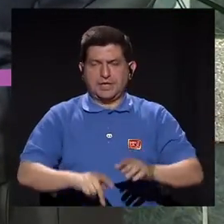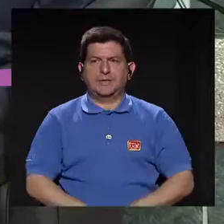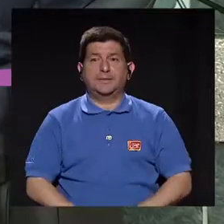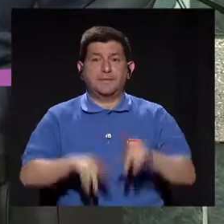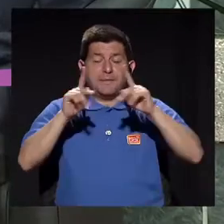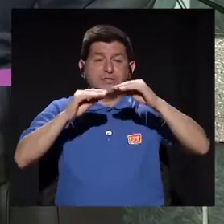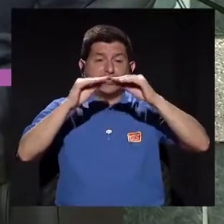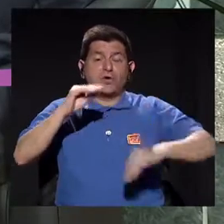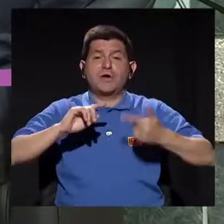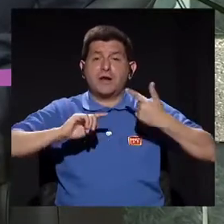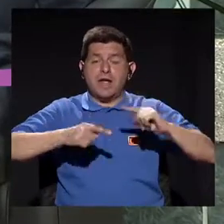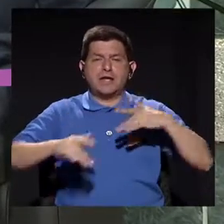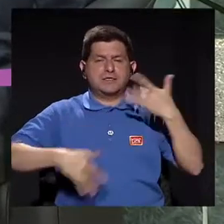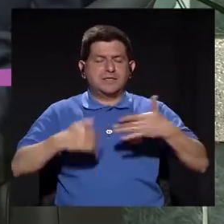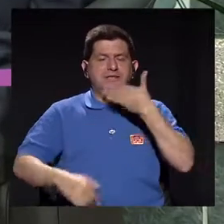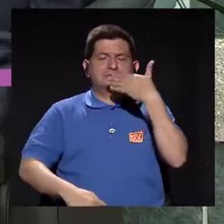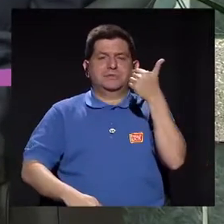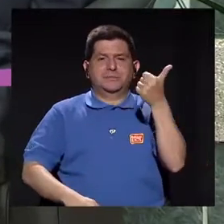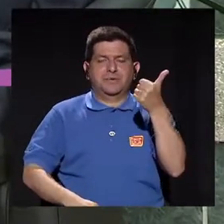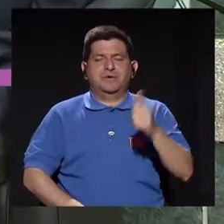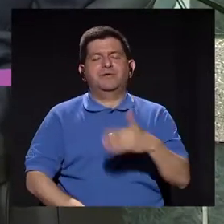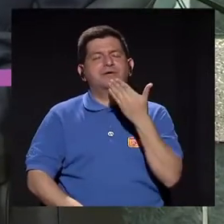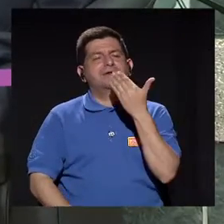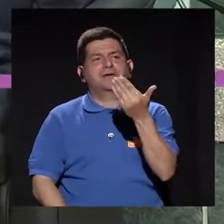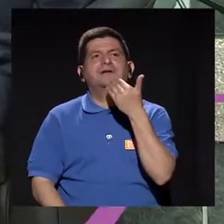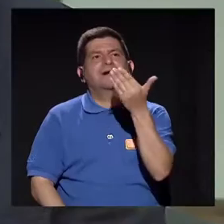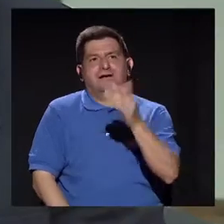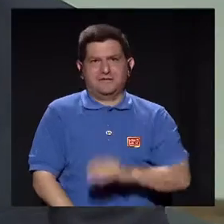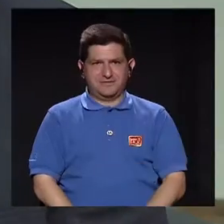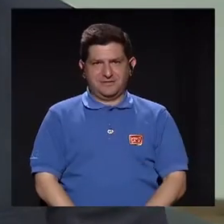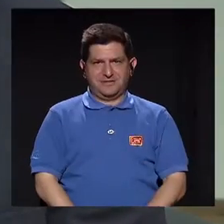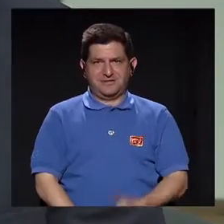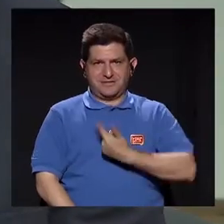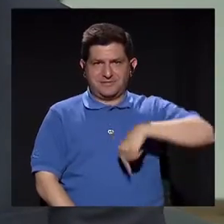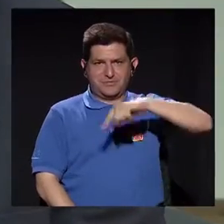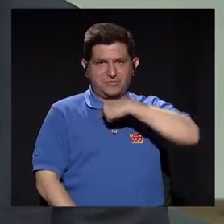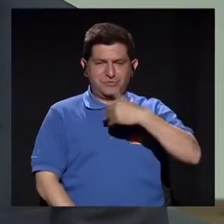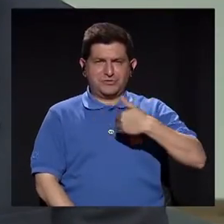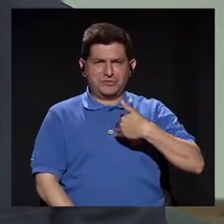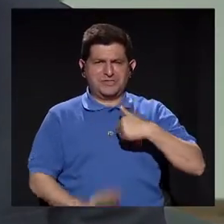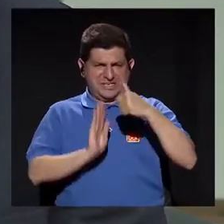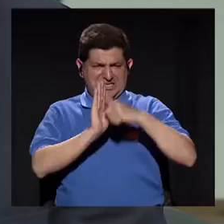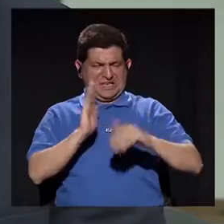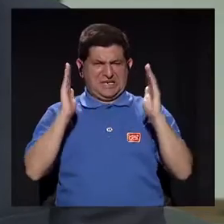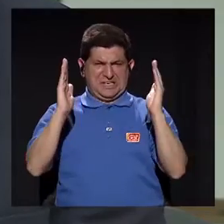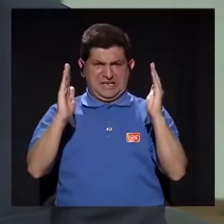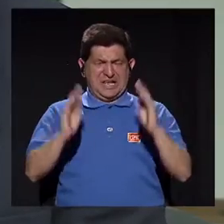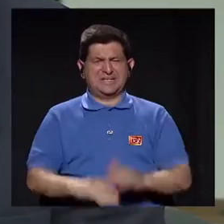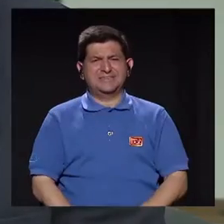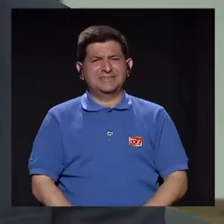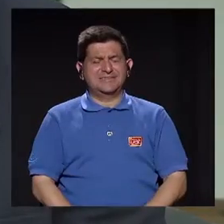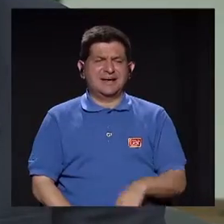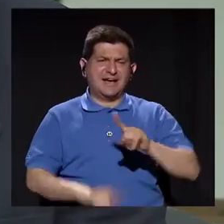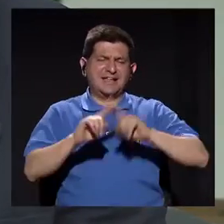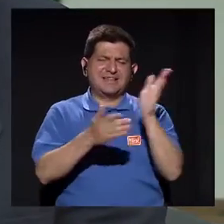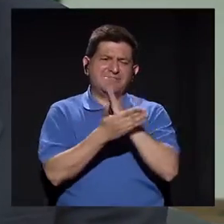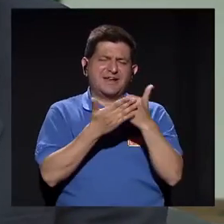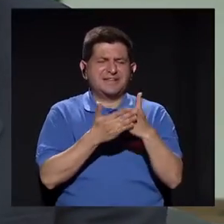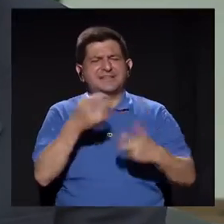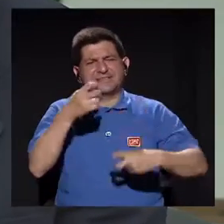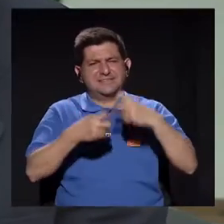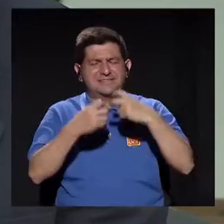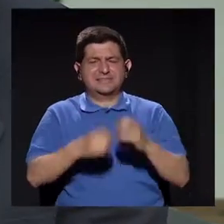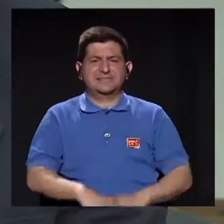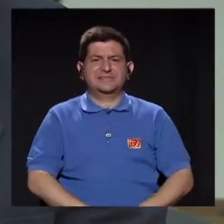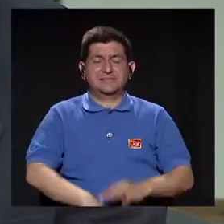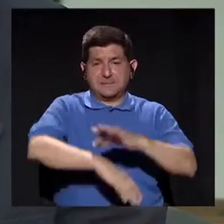y el paciente que tiene menos dolor se va a sentir muchísimo más agradecido porque cuando nosotros tenemos una incisión grande, comprometemos tejidos,